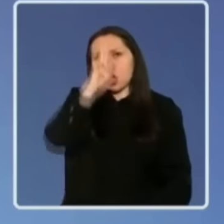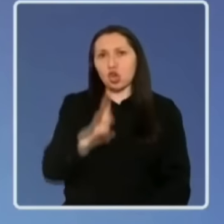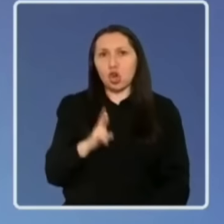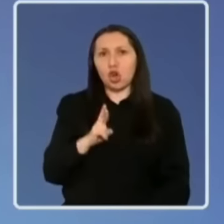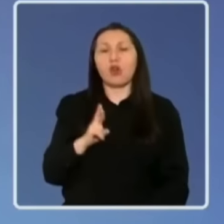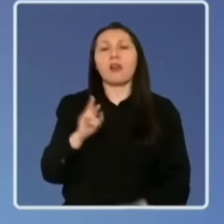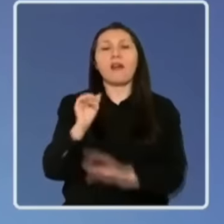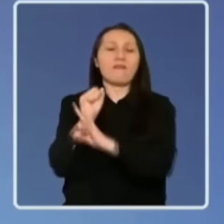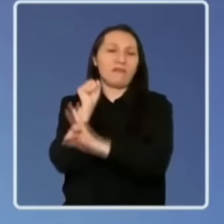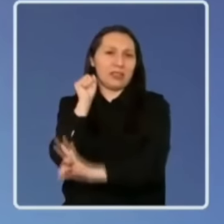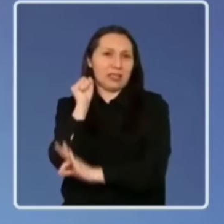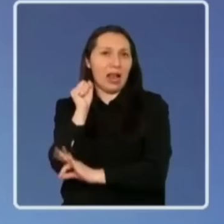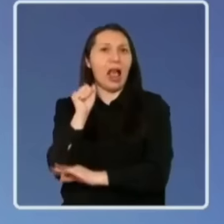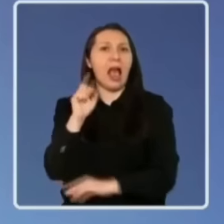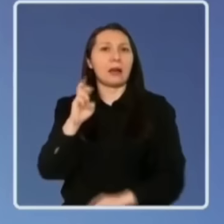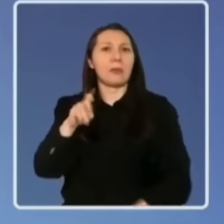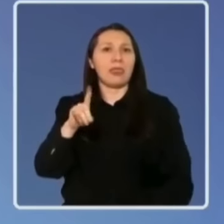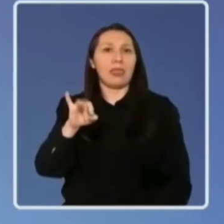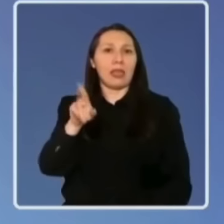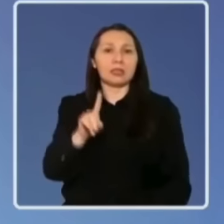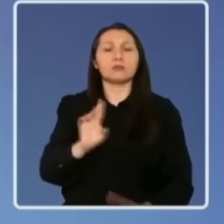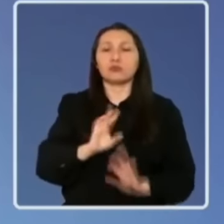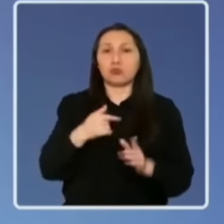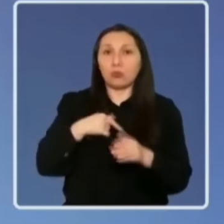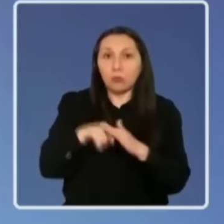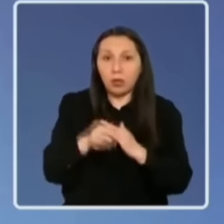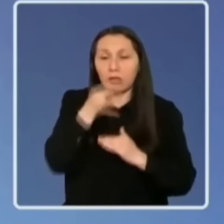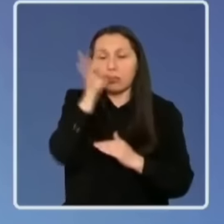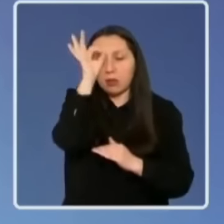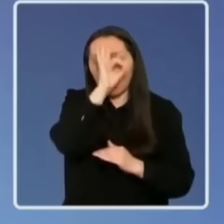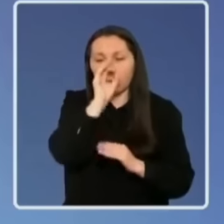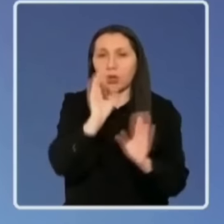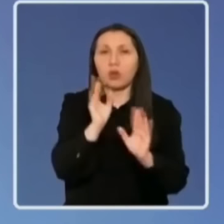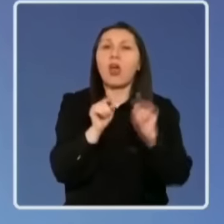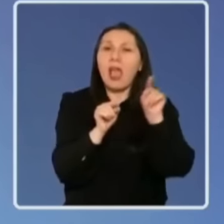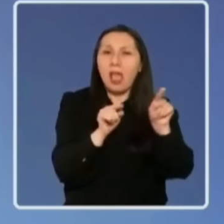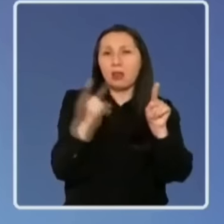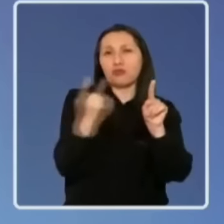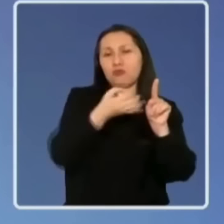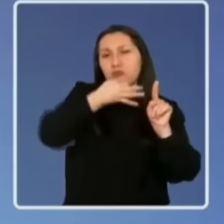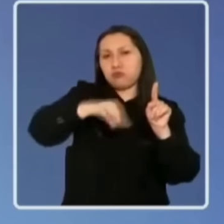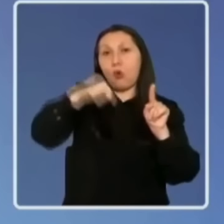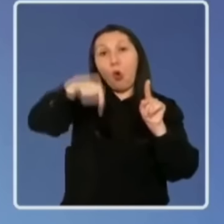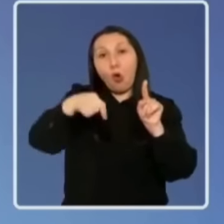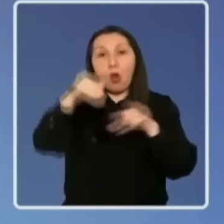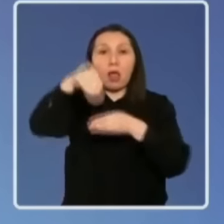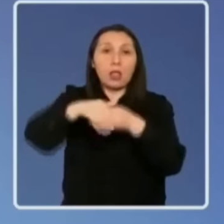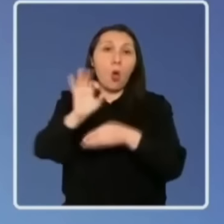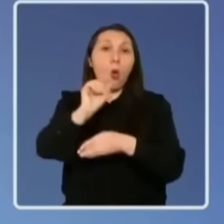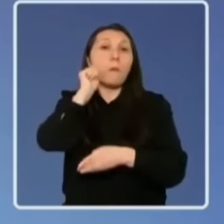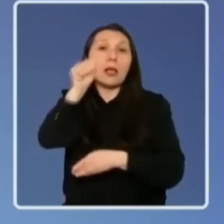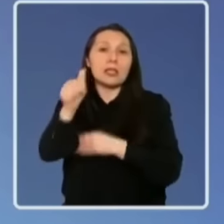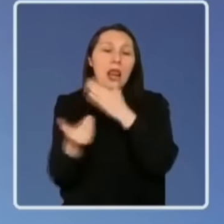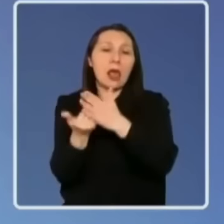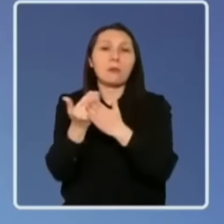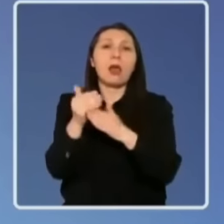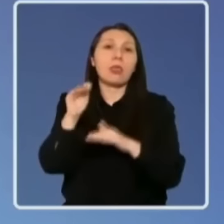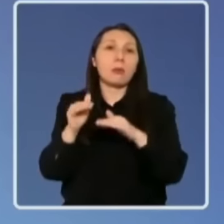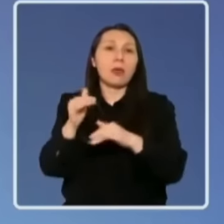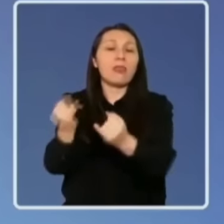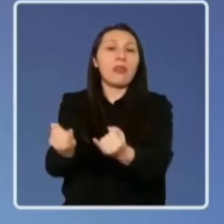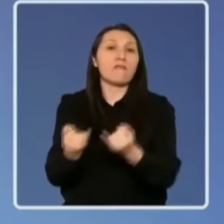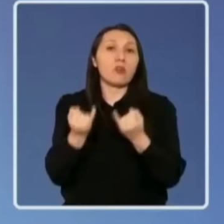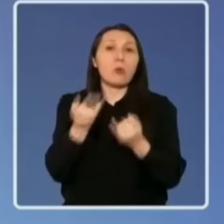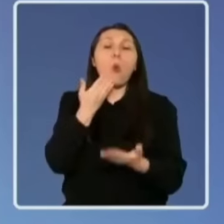especularía mientras los hechos que formen parte de la formalización él lo relate hoy en la tarde o mañana en la mañana según se informe el momento de la